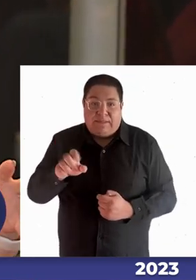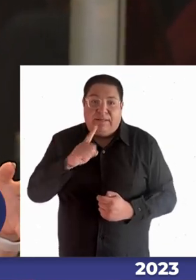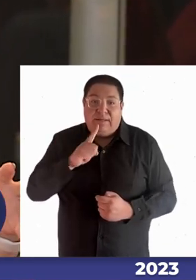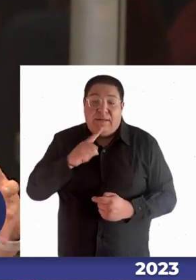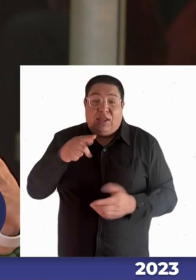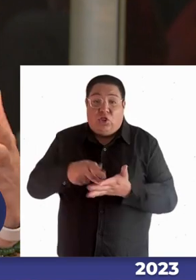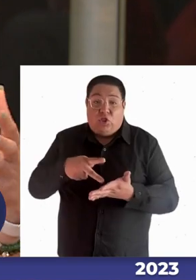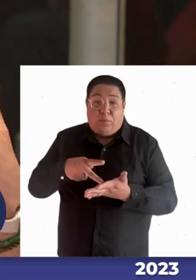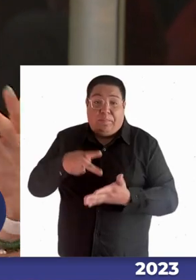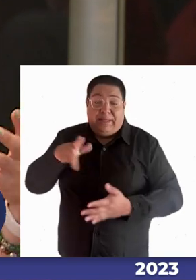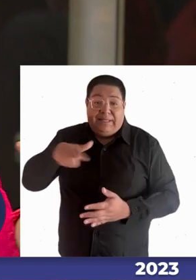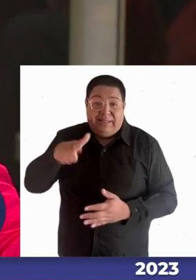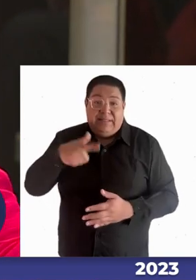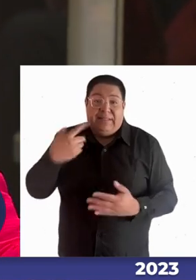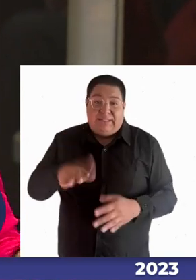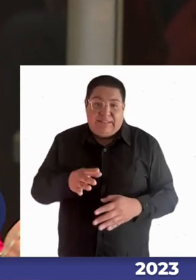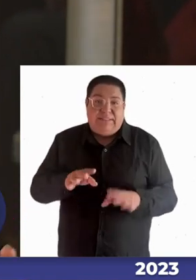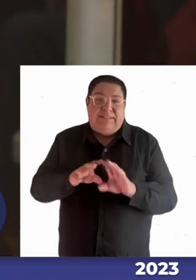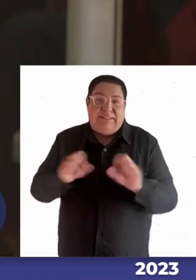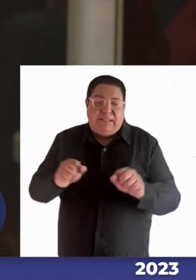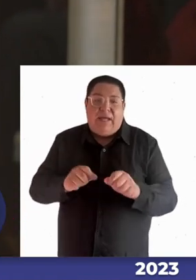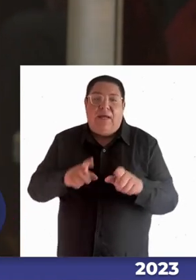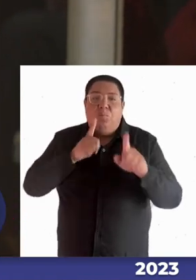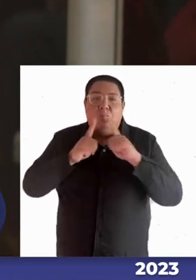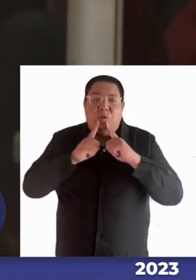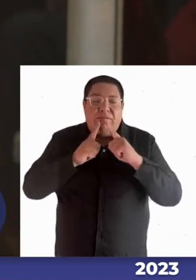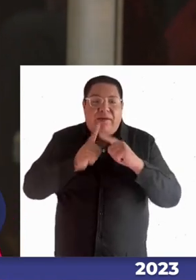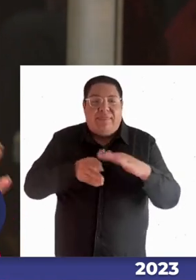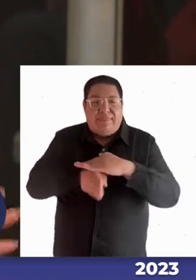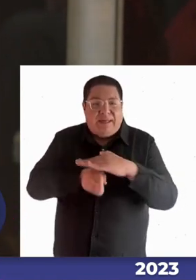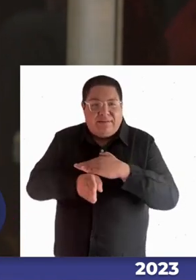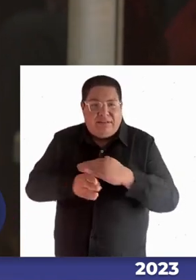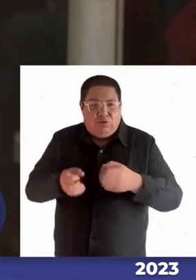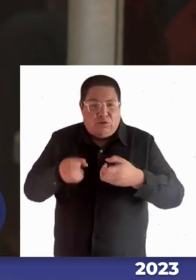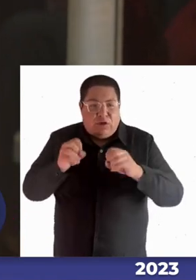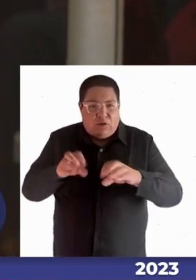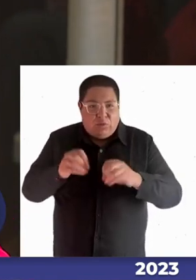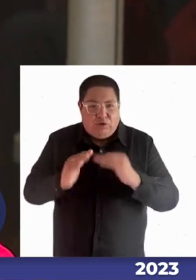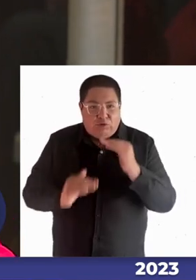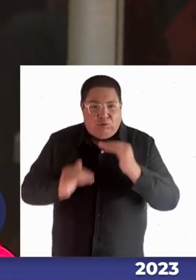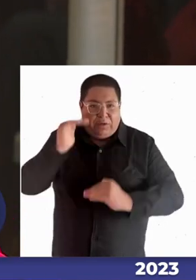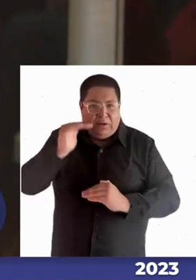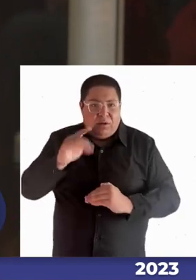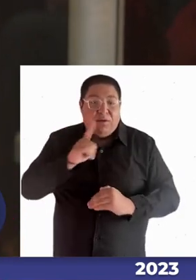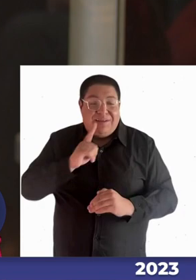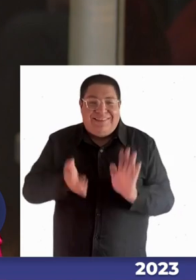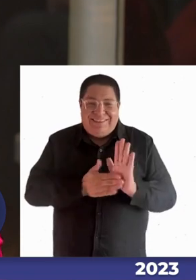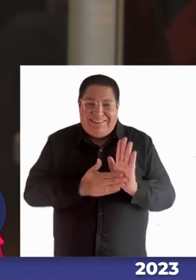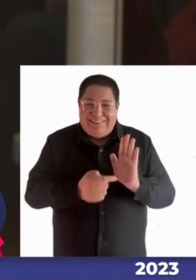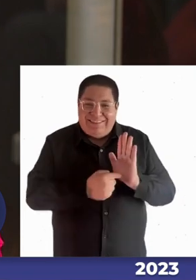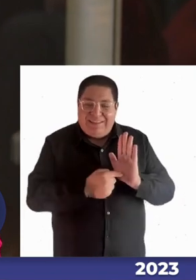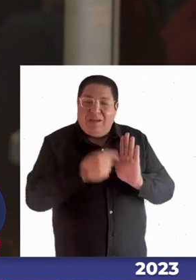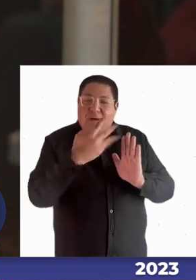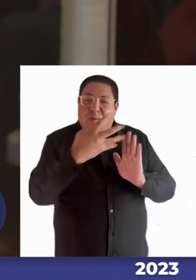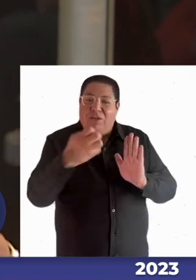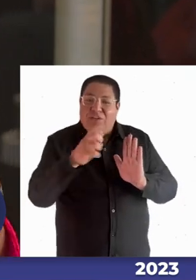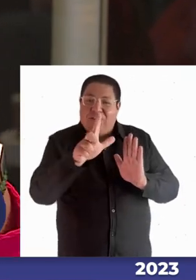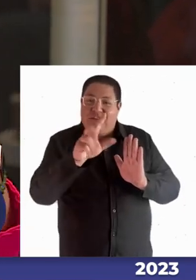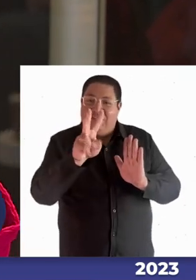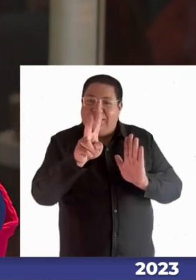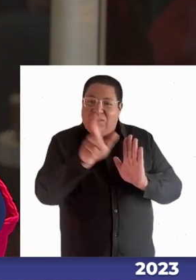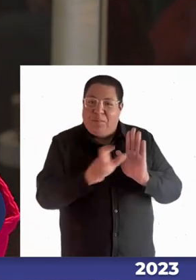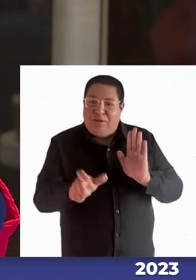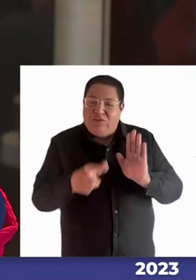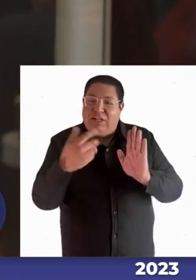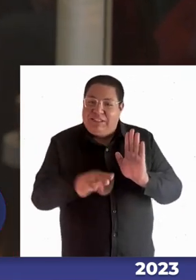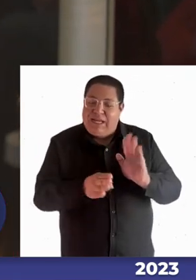ajustes razonables a las pruebas de acceso a la educación superior en ese entonces tengo acá la cifra 472 personas lograron